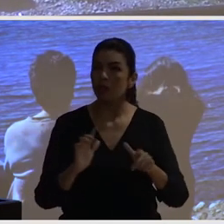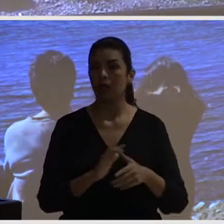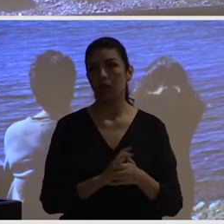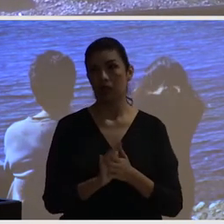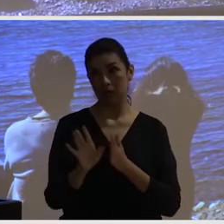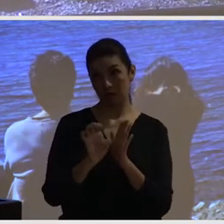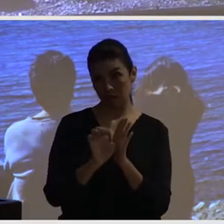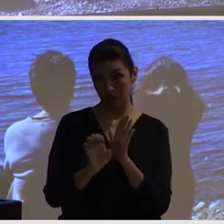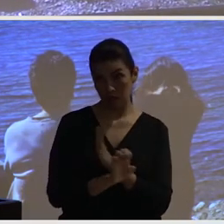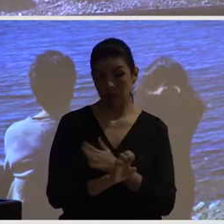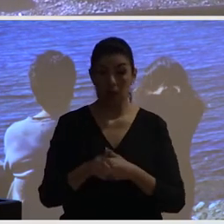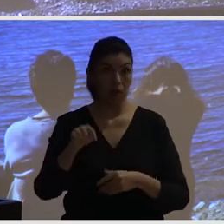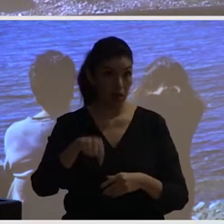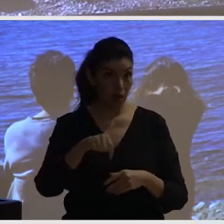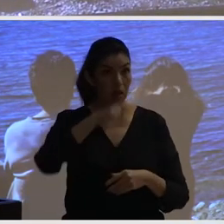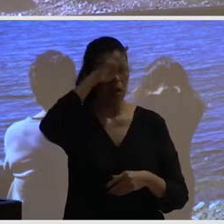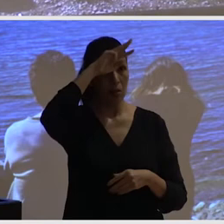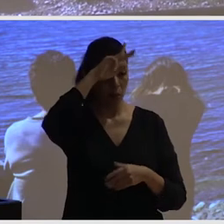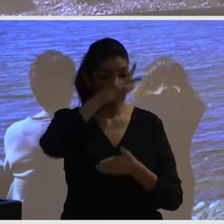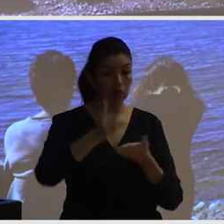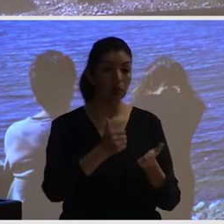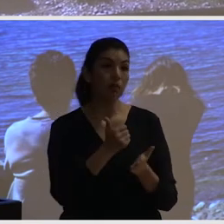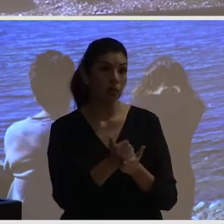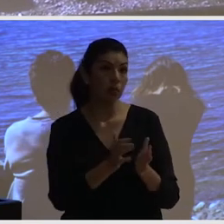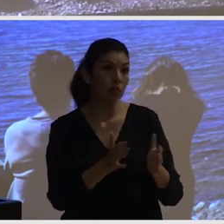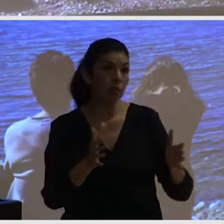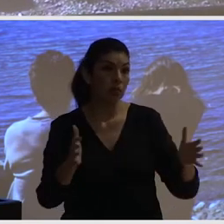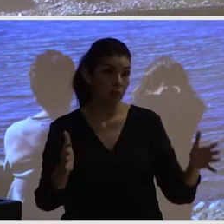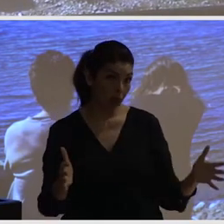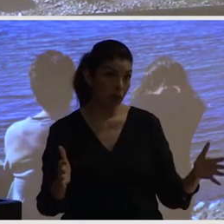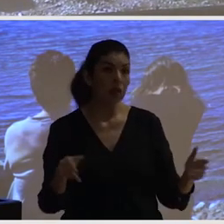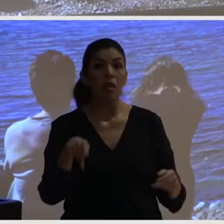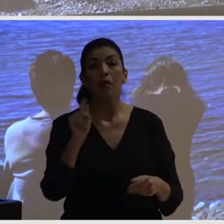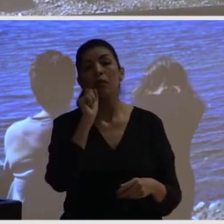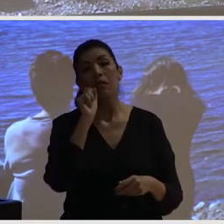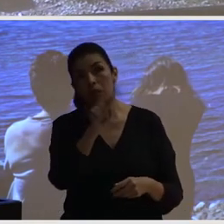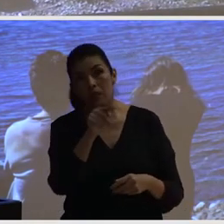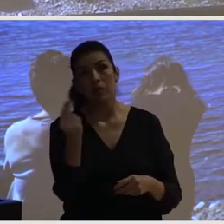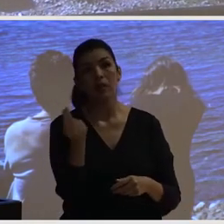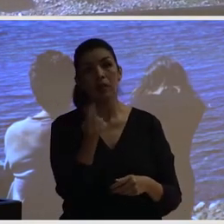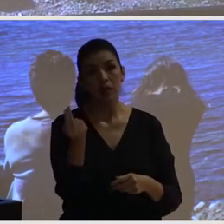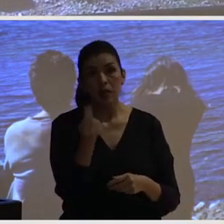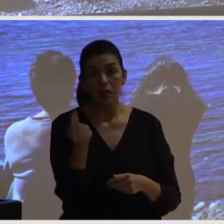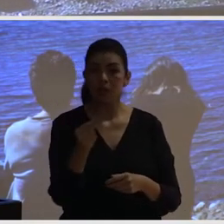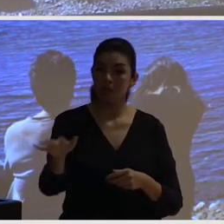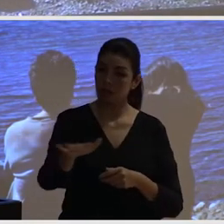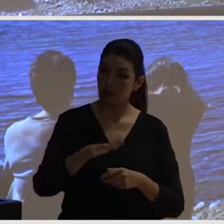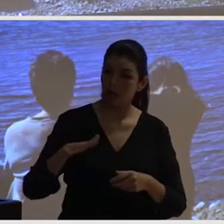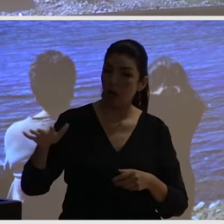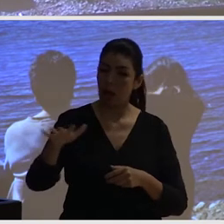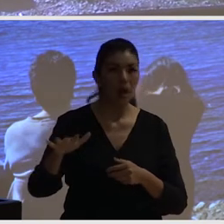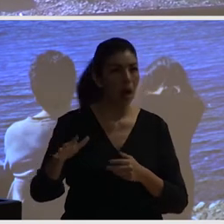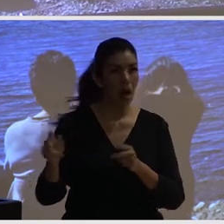grandes, como Monterrey, por ejemplo, necesitan el espacio público también como un espacio, digamos, de pausa